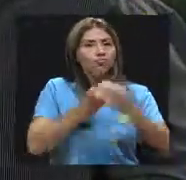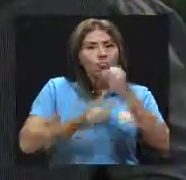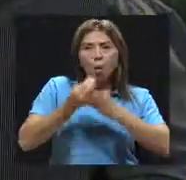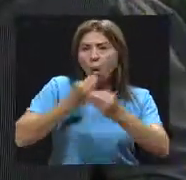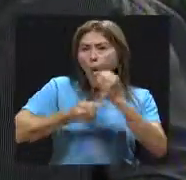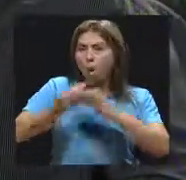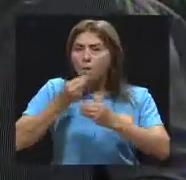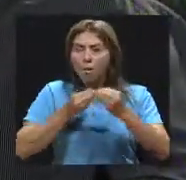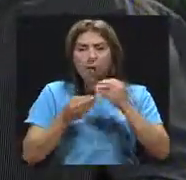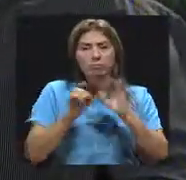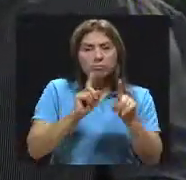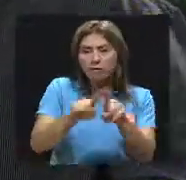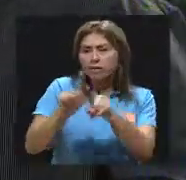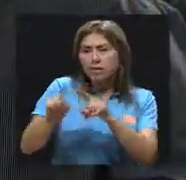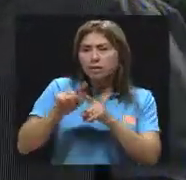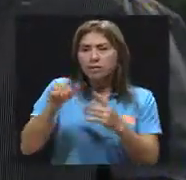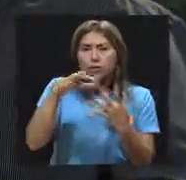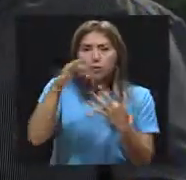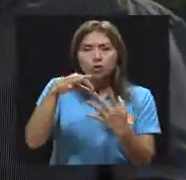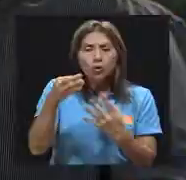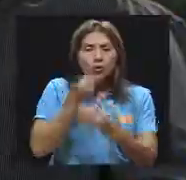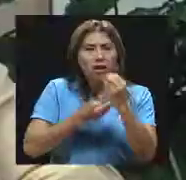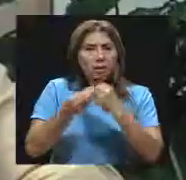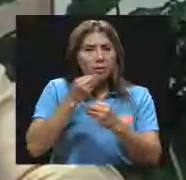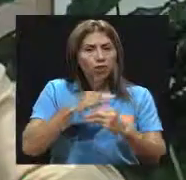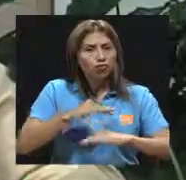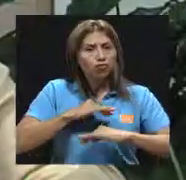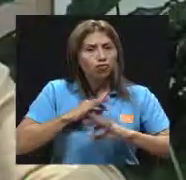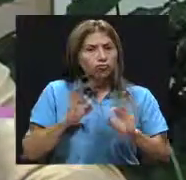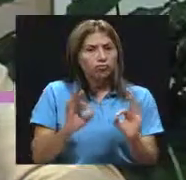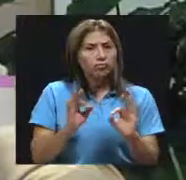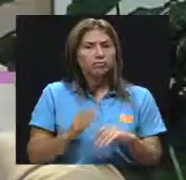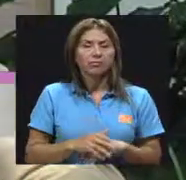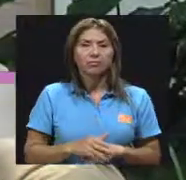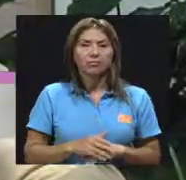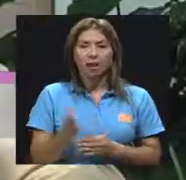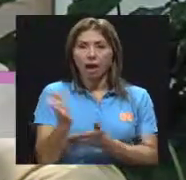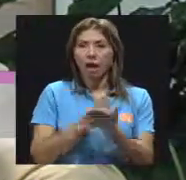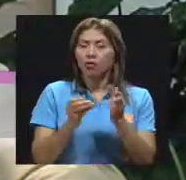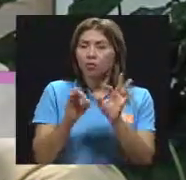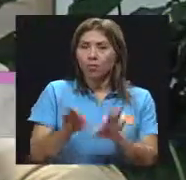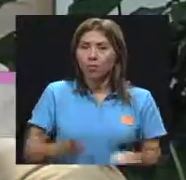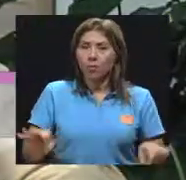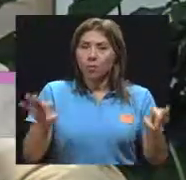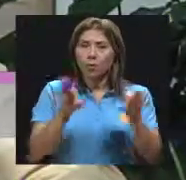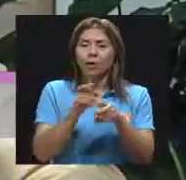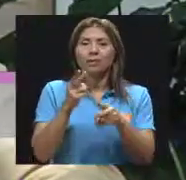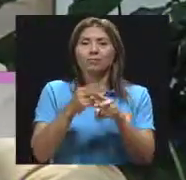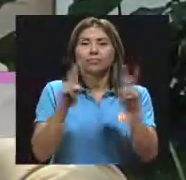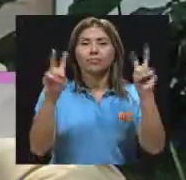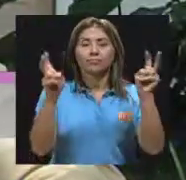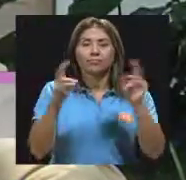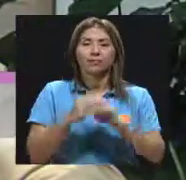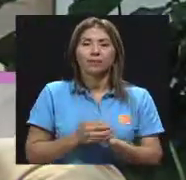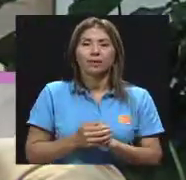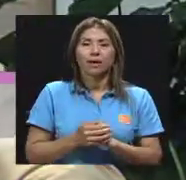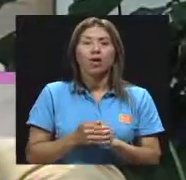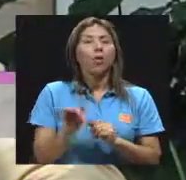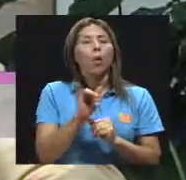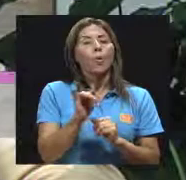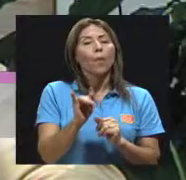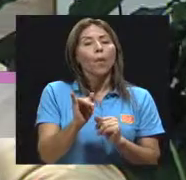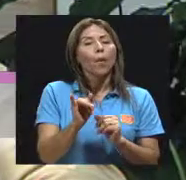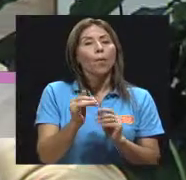para que explore nuevas opciones de alimentos? Hay algo muy importante y en la teoría se conoce como la exposición repetida a los